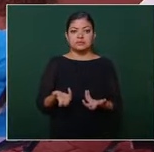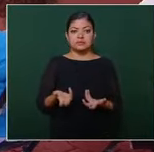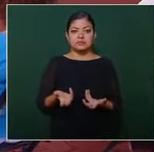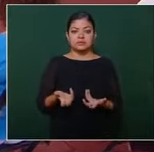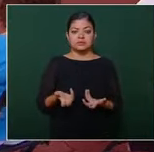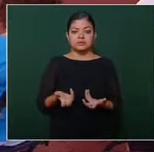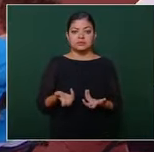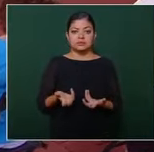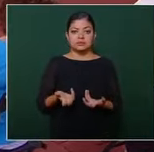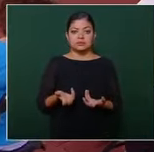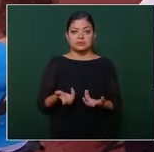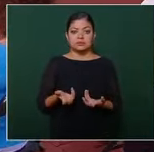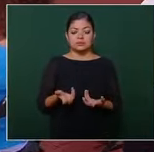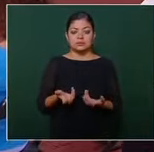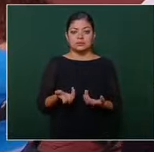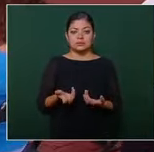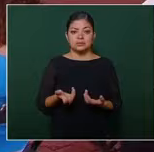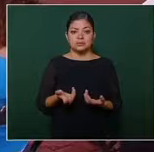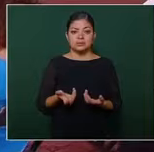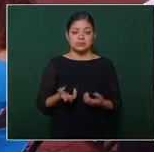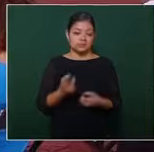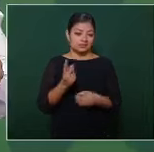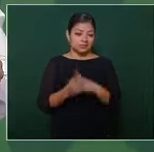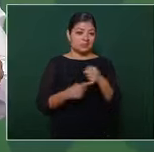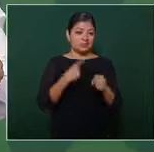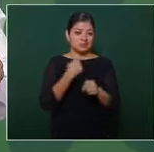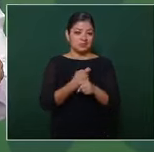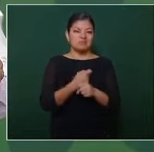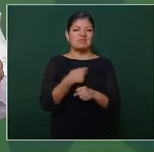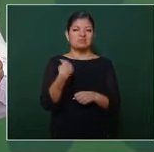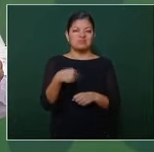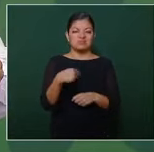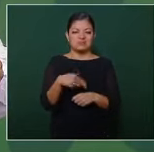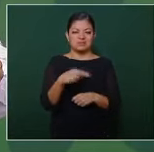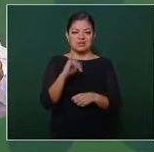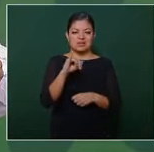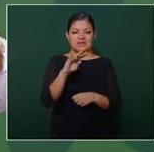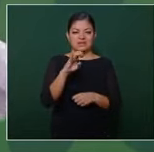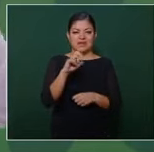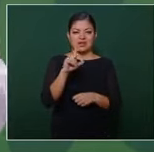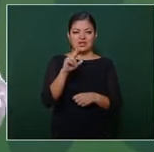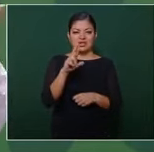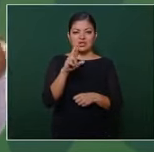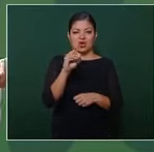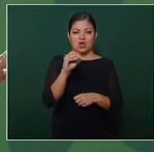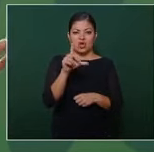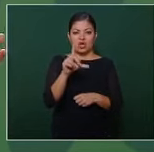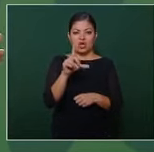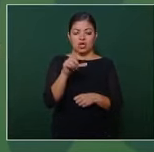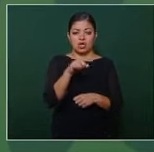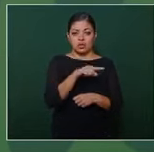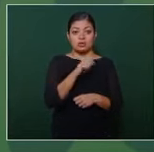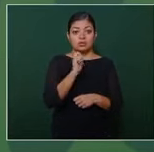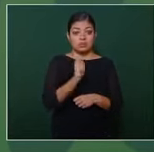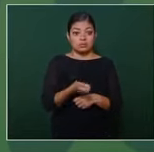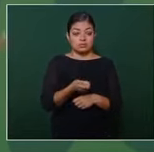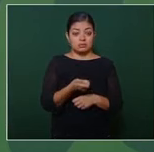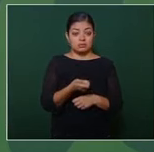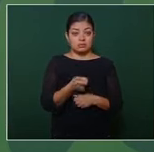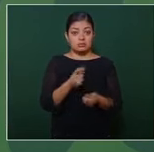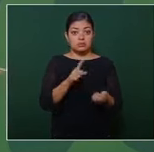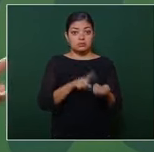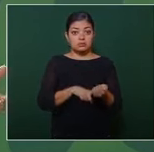sobre todo esta empresa Iberdrola que fue capaz hasta de